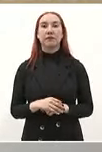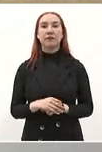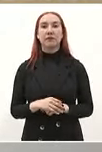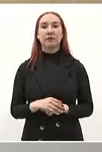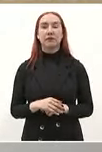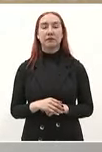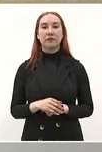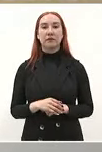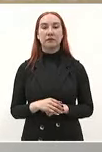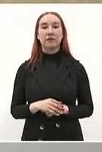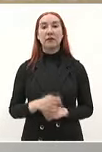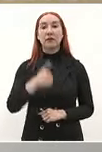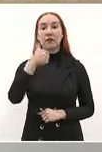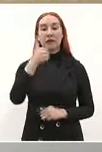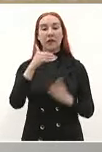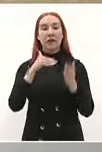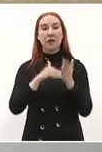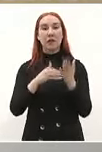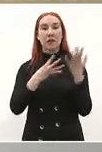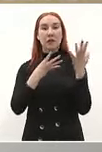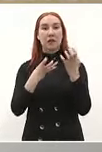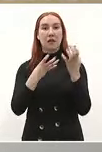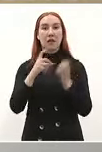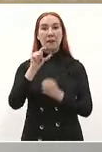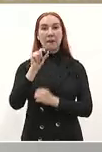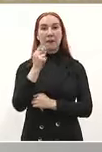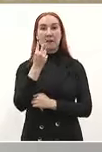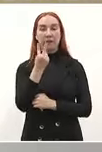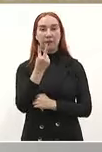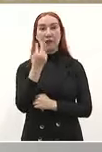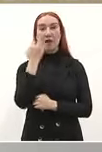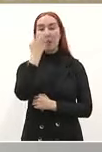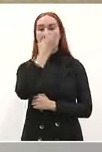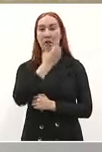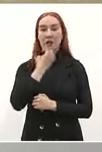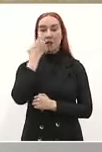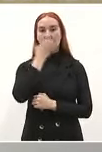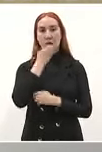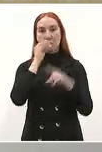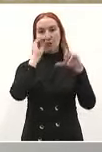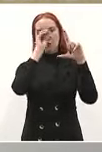6 mil 922 escuelas